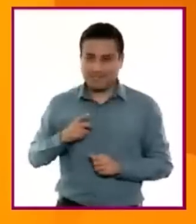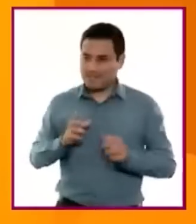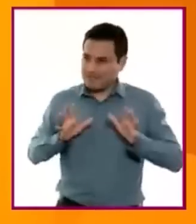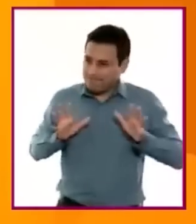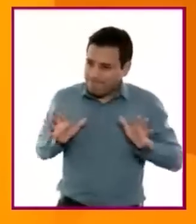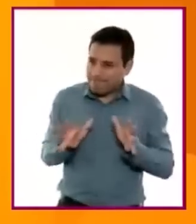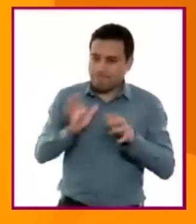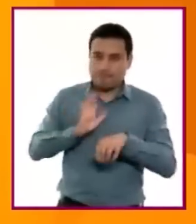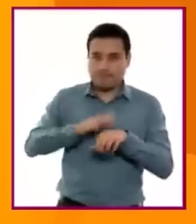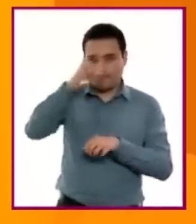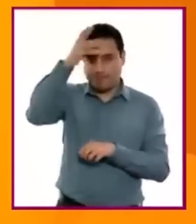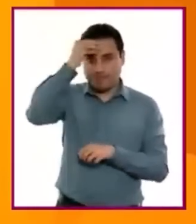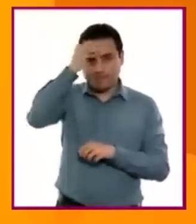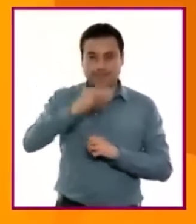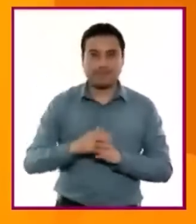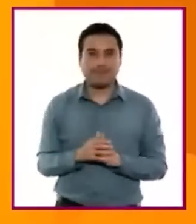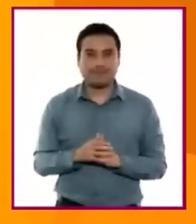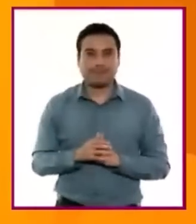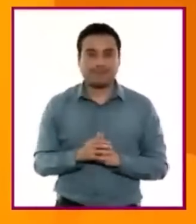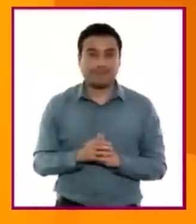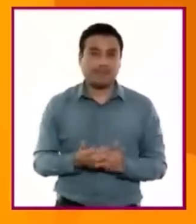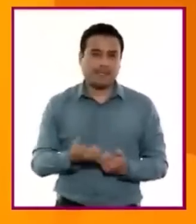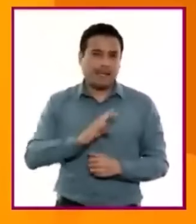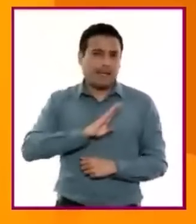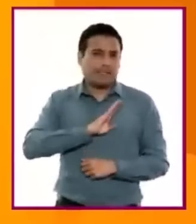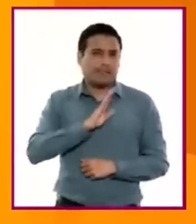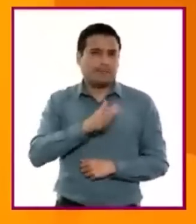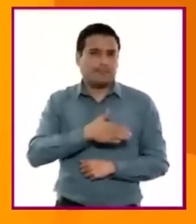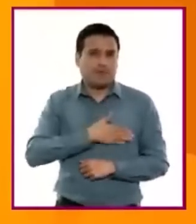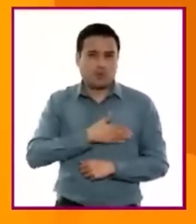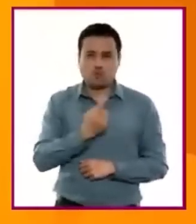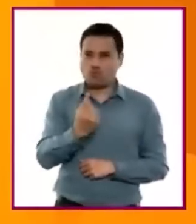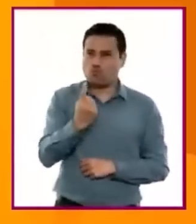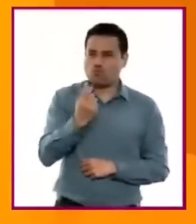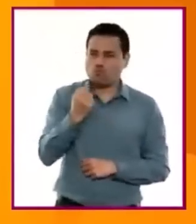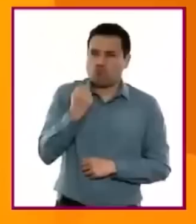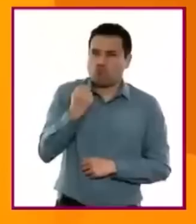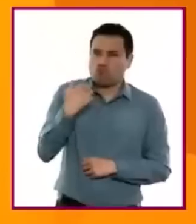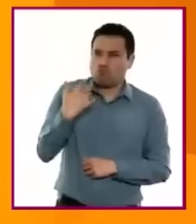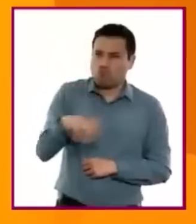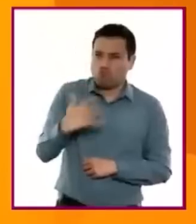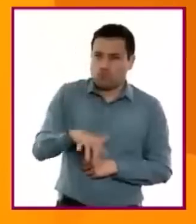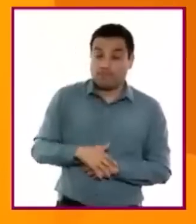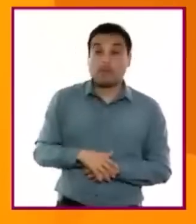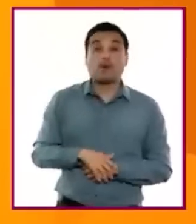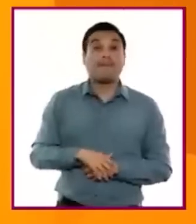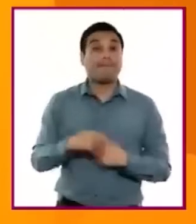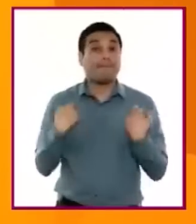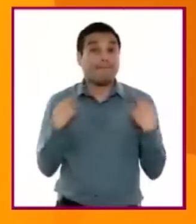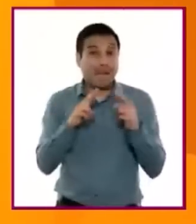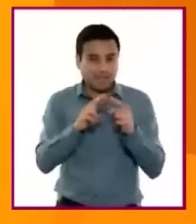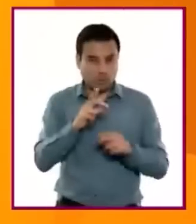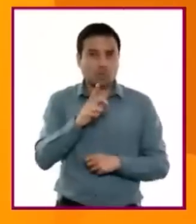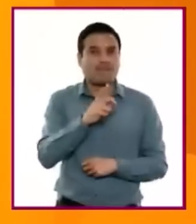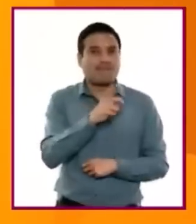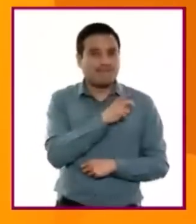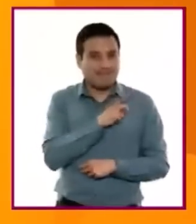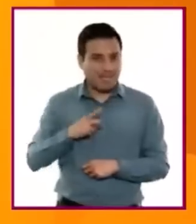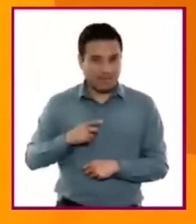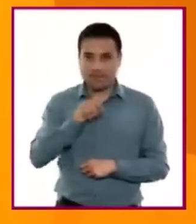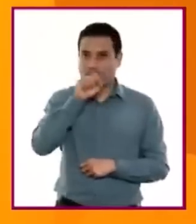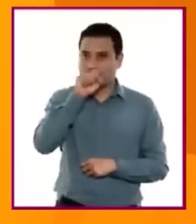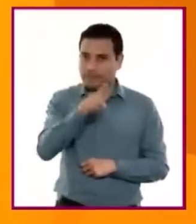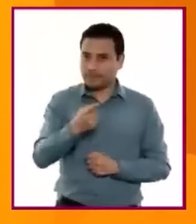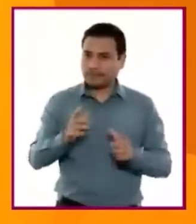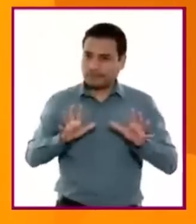históricamente y ha desplazado a las lenguas indígenas, la escuela tiene la misión de propiciar una formación justa y de generar tanto